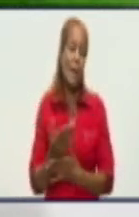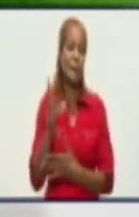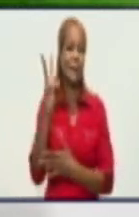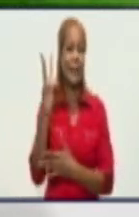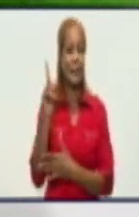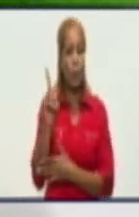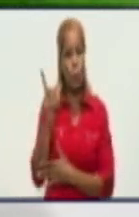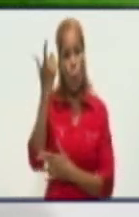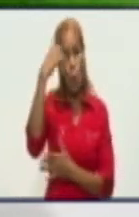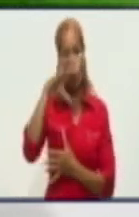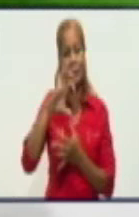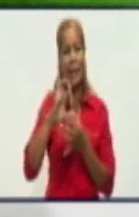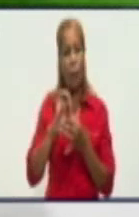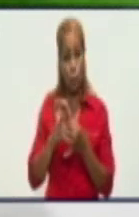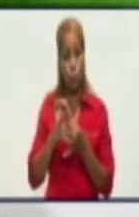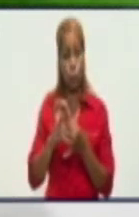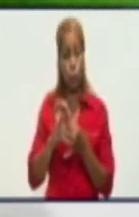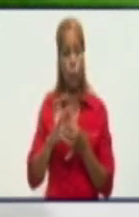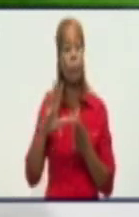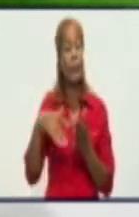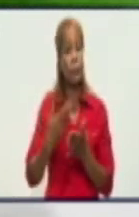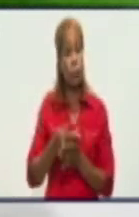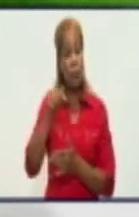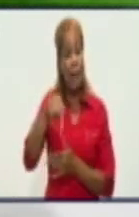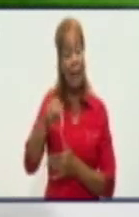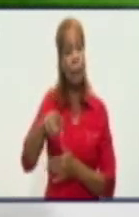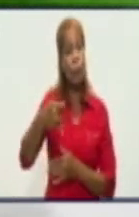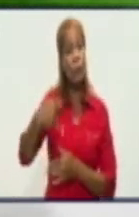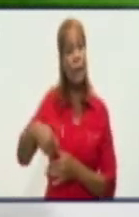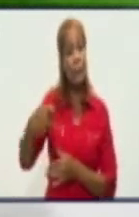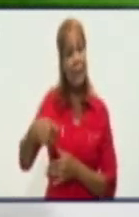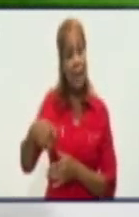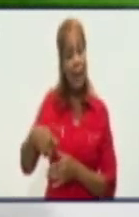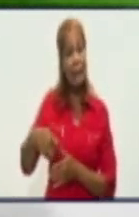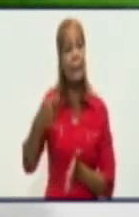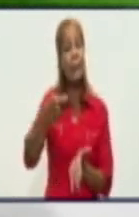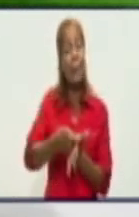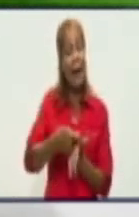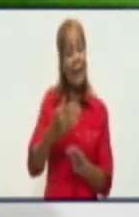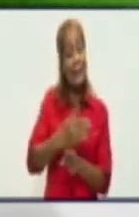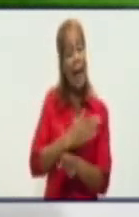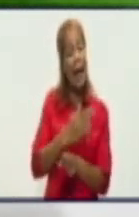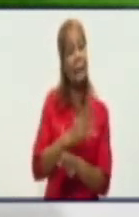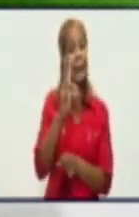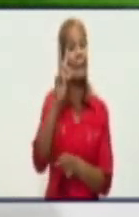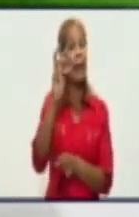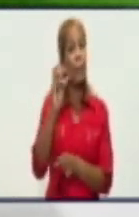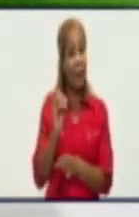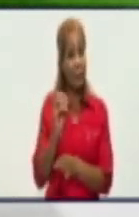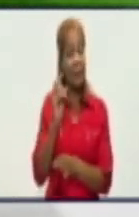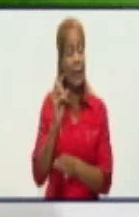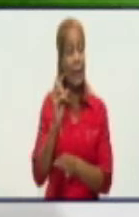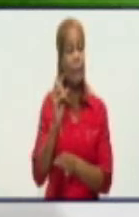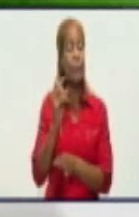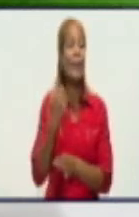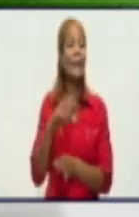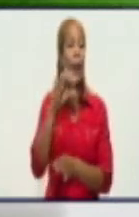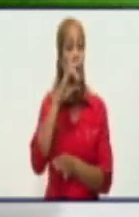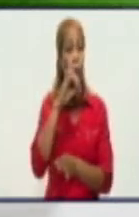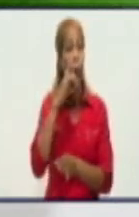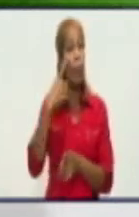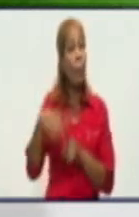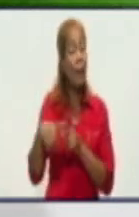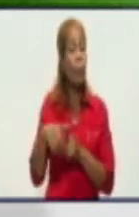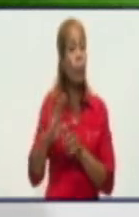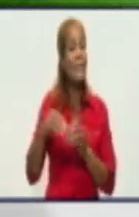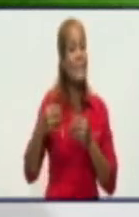Normalmente, estas obligaciones debieran de pagarse antes del 20 del mes de julio, y se le prorroga un mes y 10 días más para que